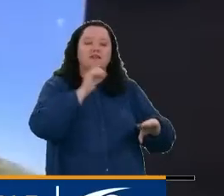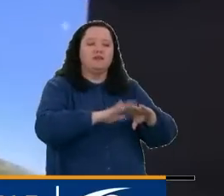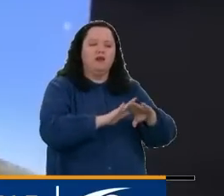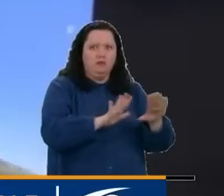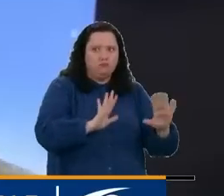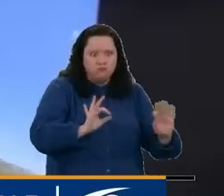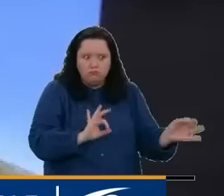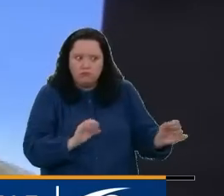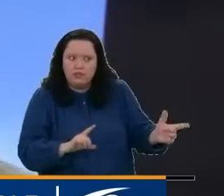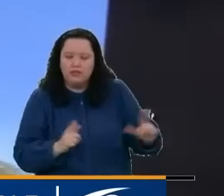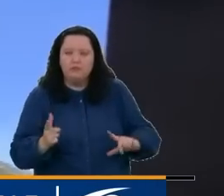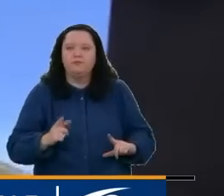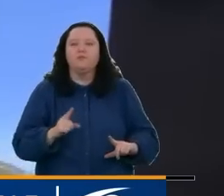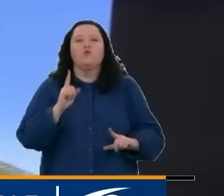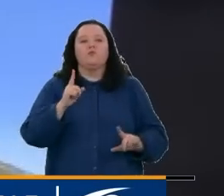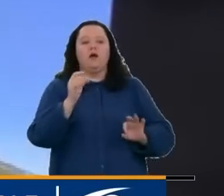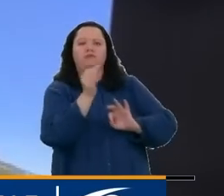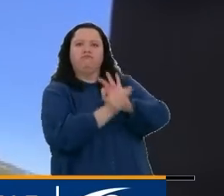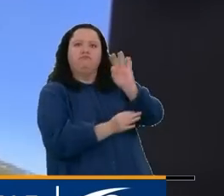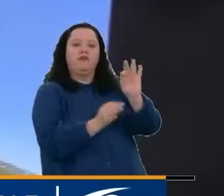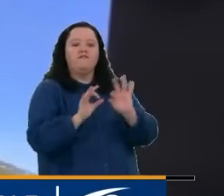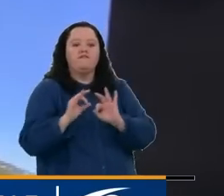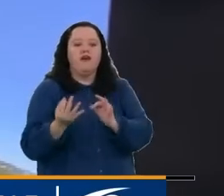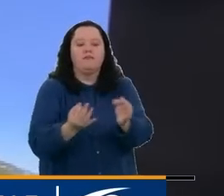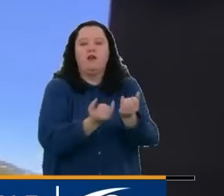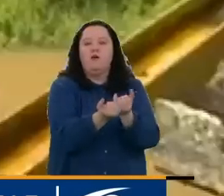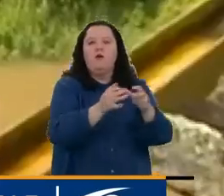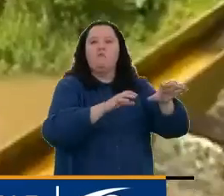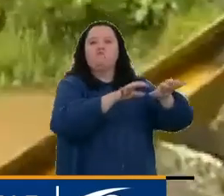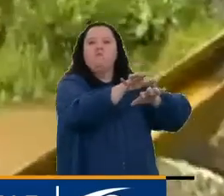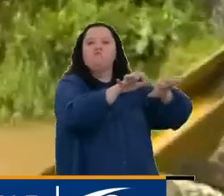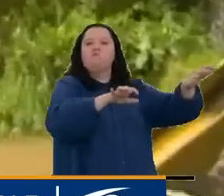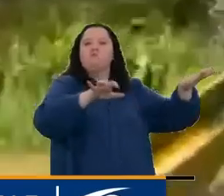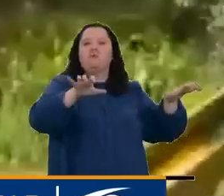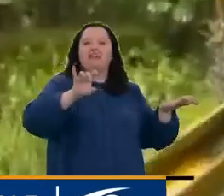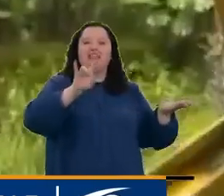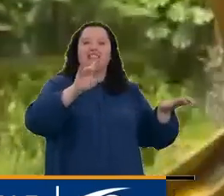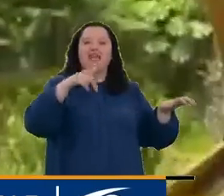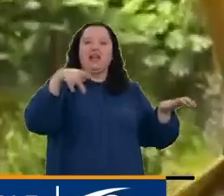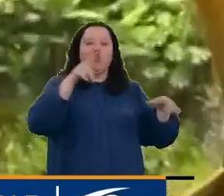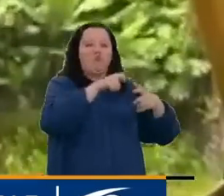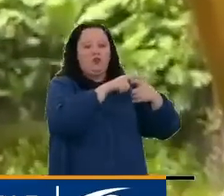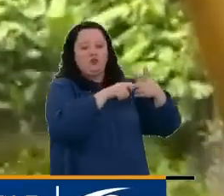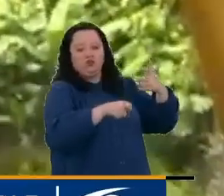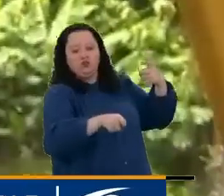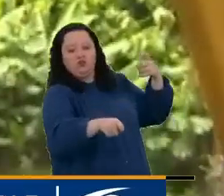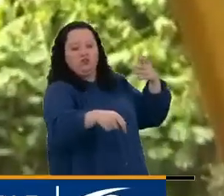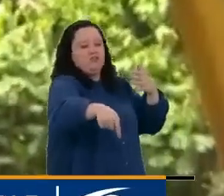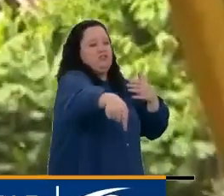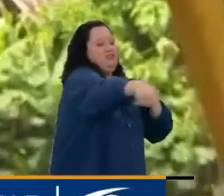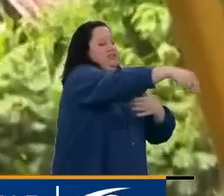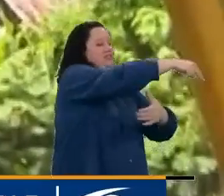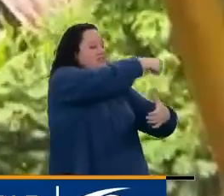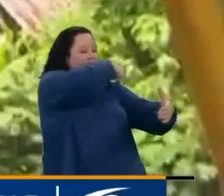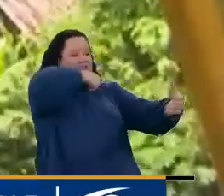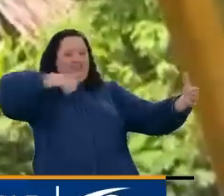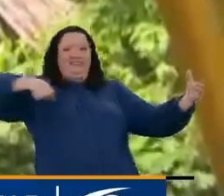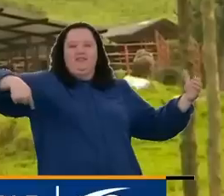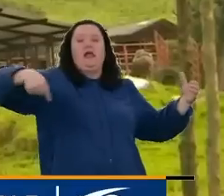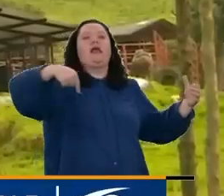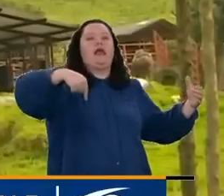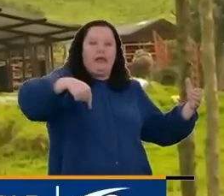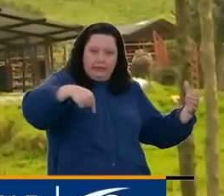Por la protección que se le da al parque y a las familias dispersas que habitan un área de 15 kilómetros alrededor del volcán, se avanza con la